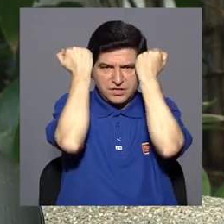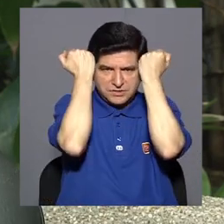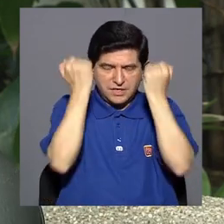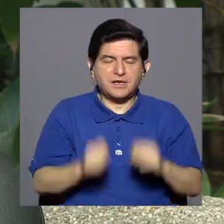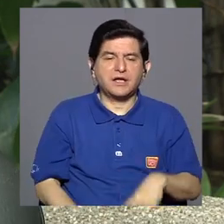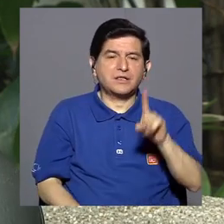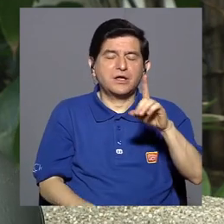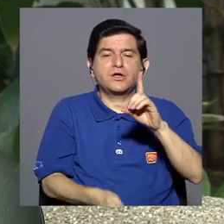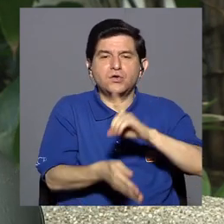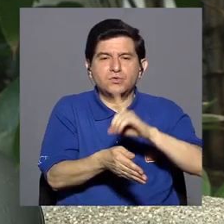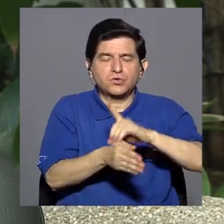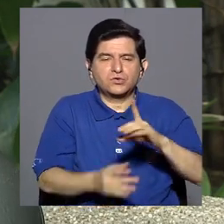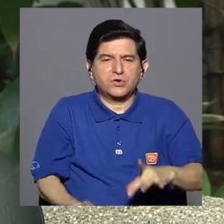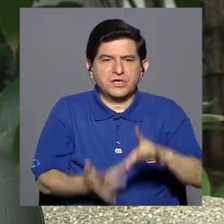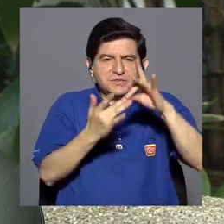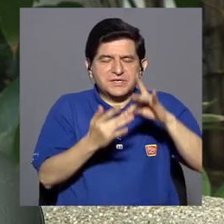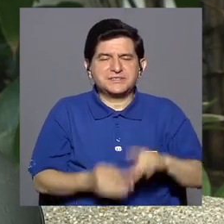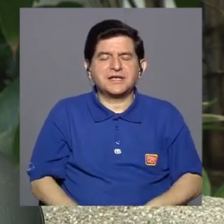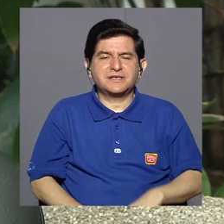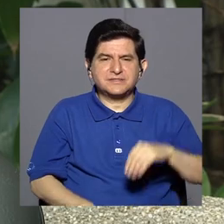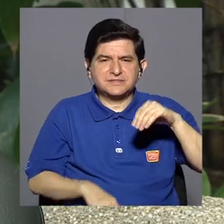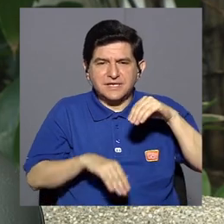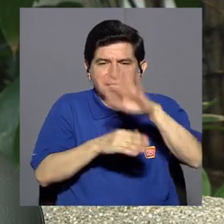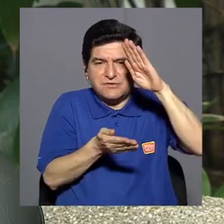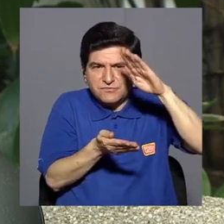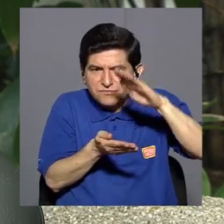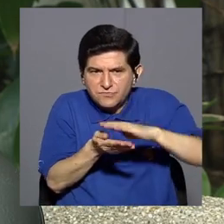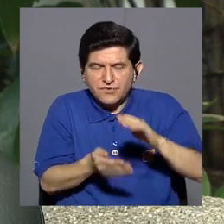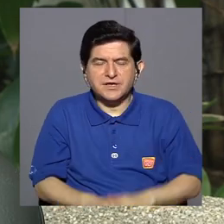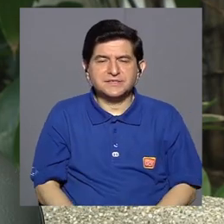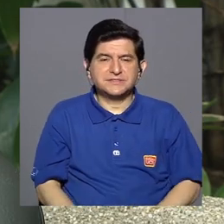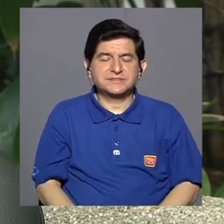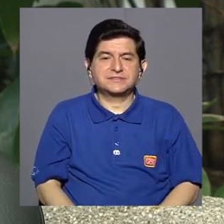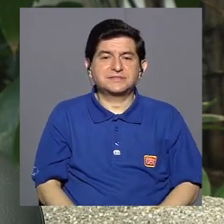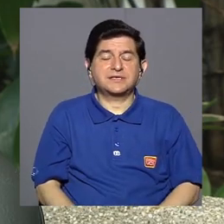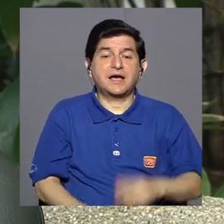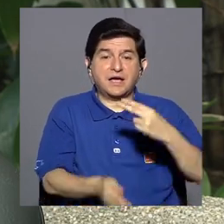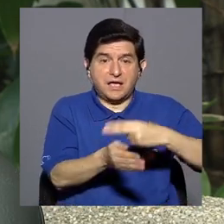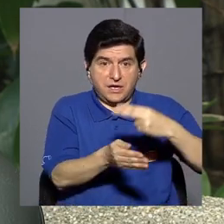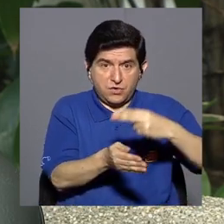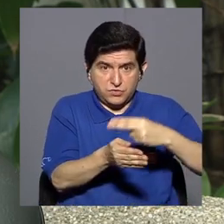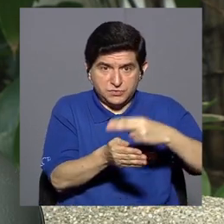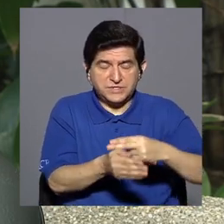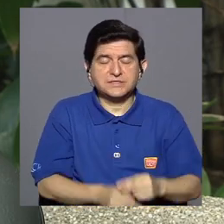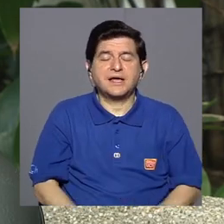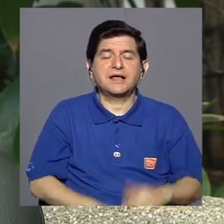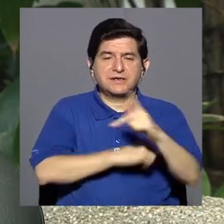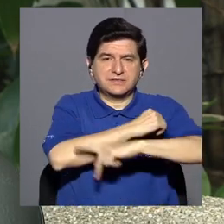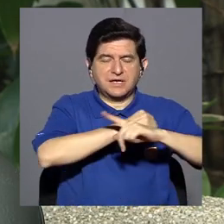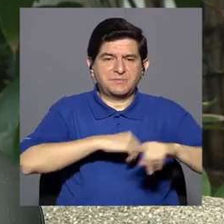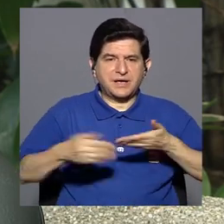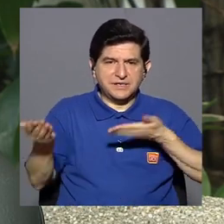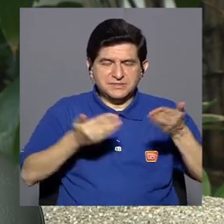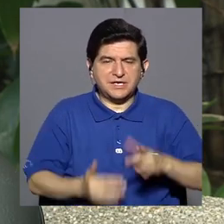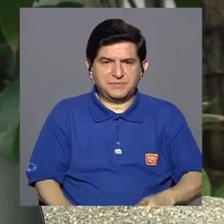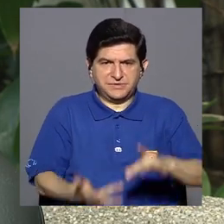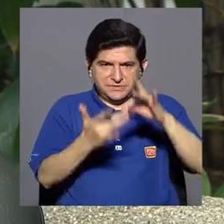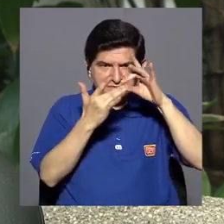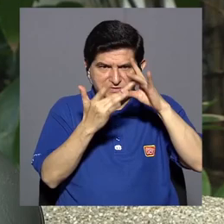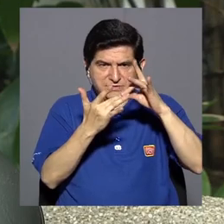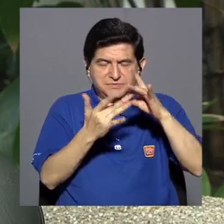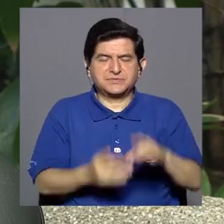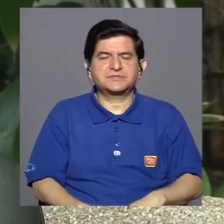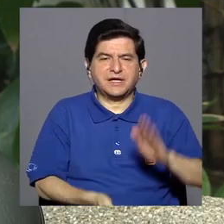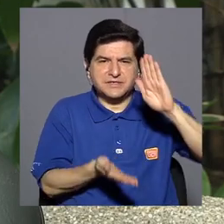un médico paliativista. En los servicios de medicina paliativa de los hospitales del país, estamos